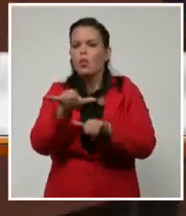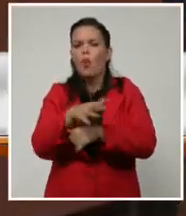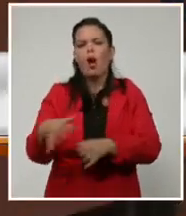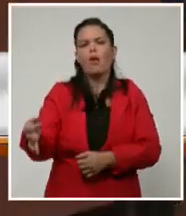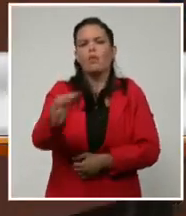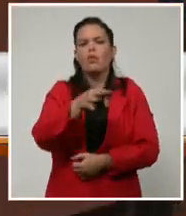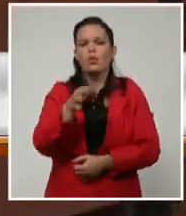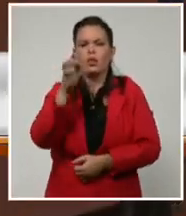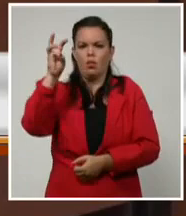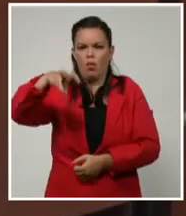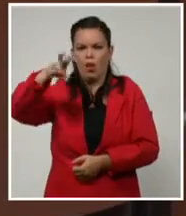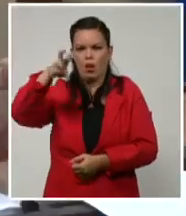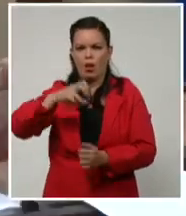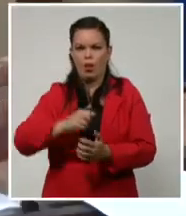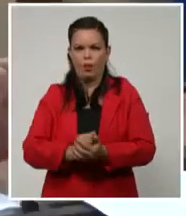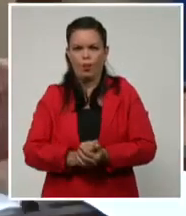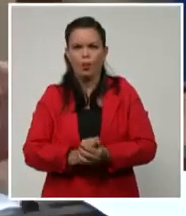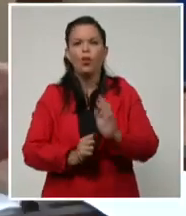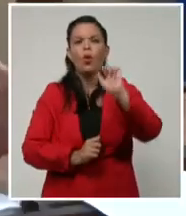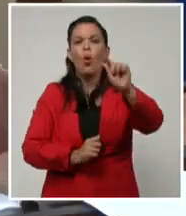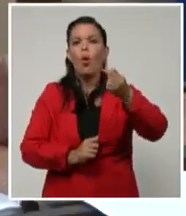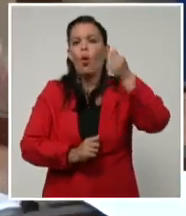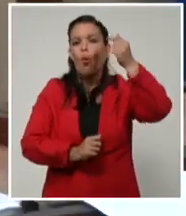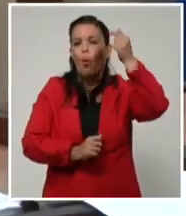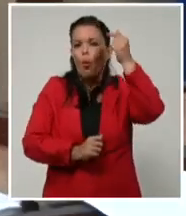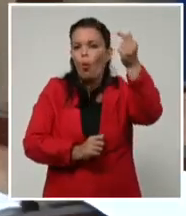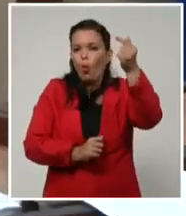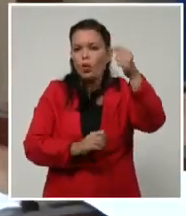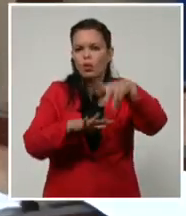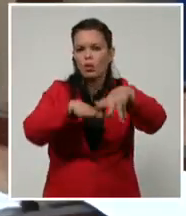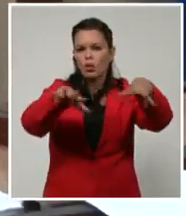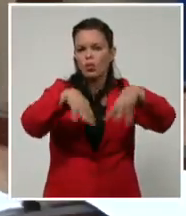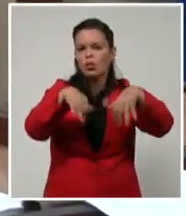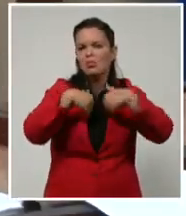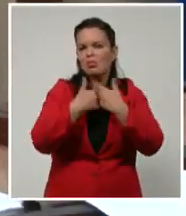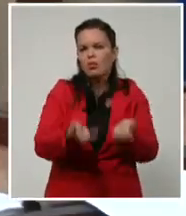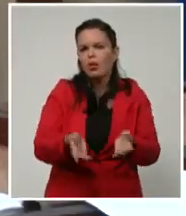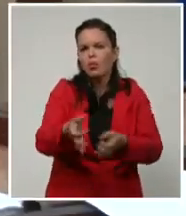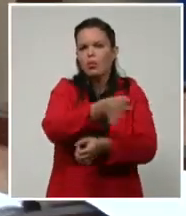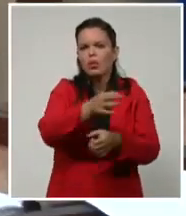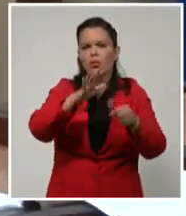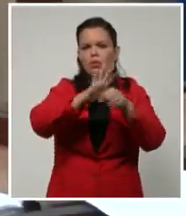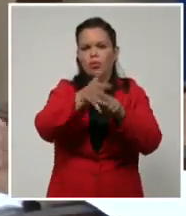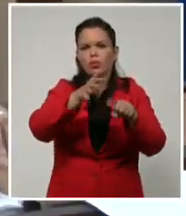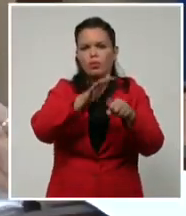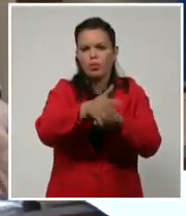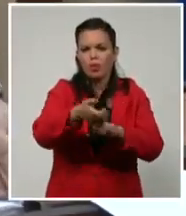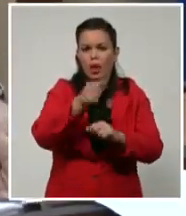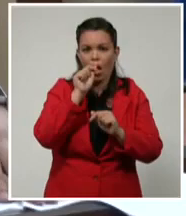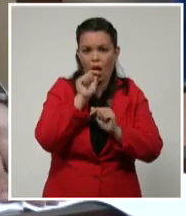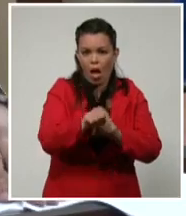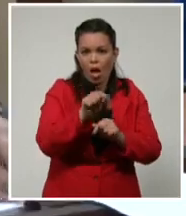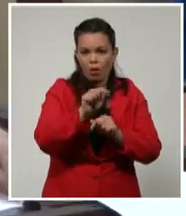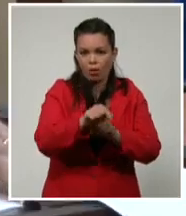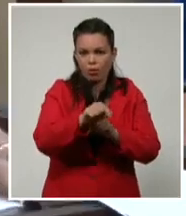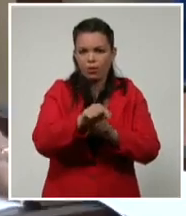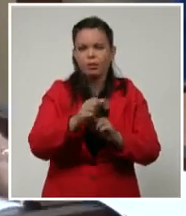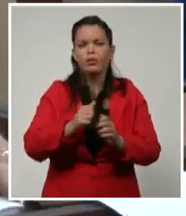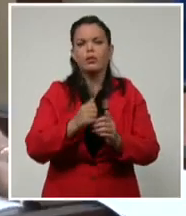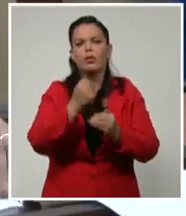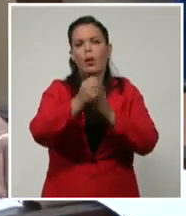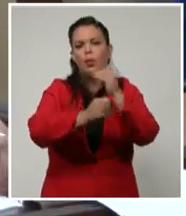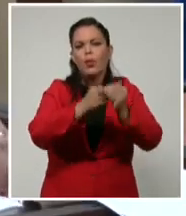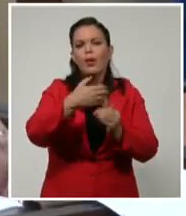de Mariana. Uno que se abre en el día de hoy, que es el municipio de Arroyo Naranjo, que es el centro médico psicopedagógico La Castellana, que ya